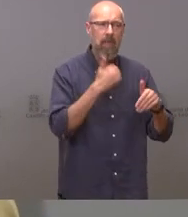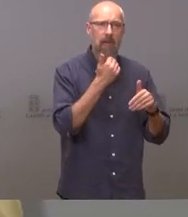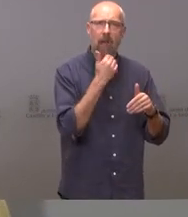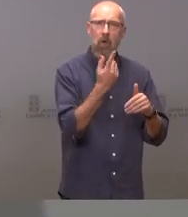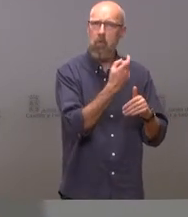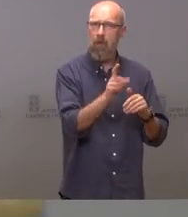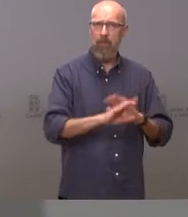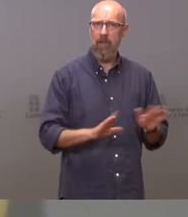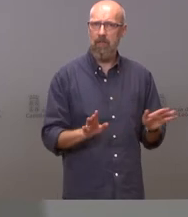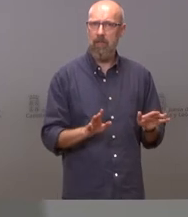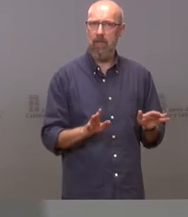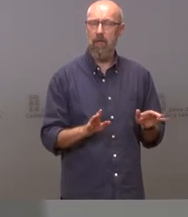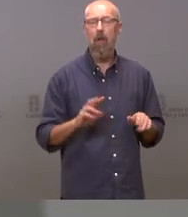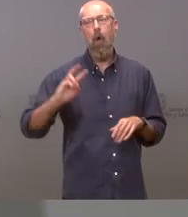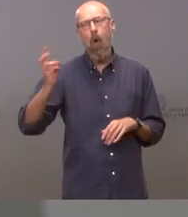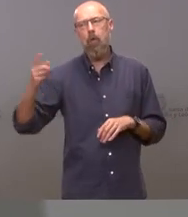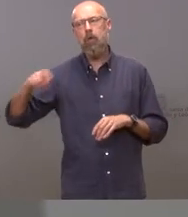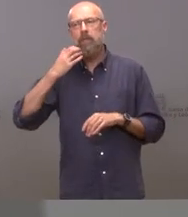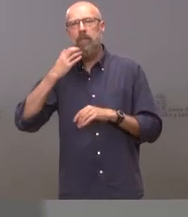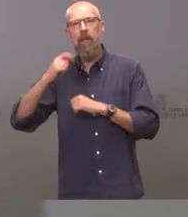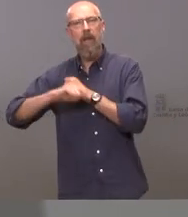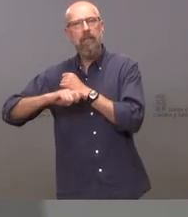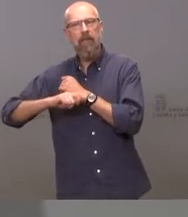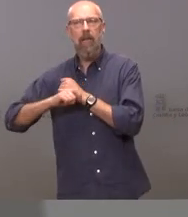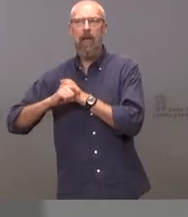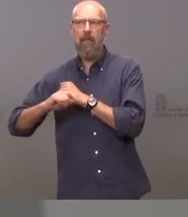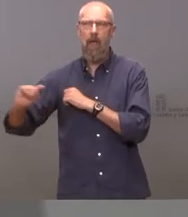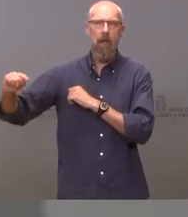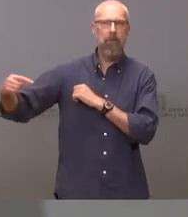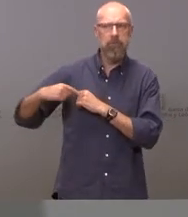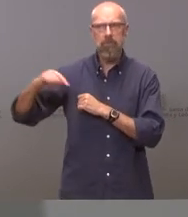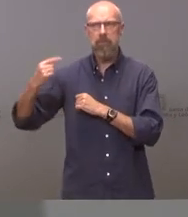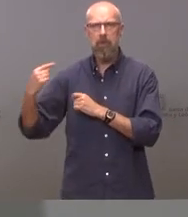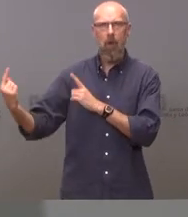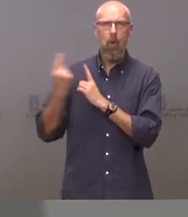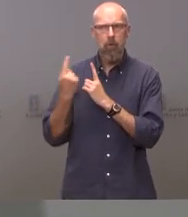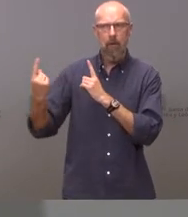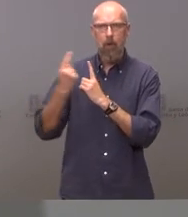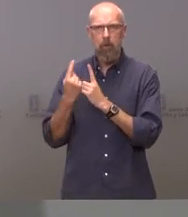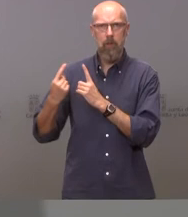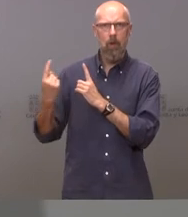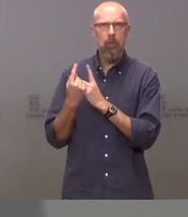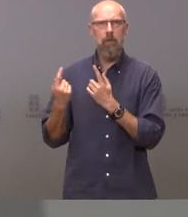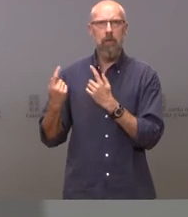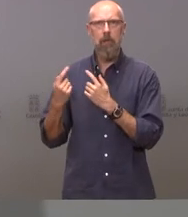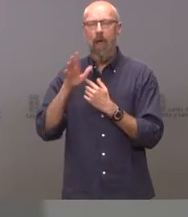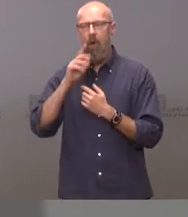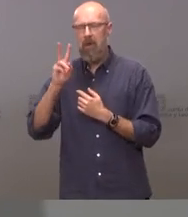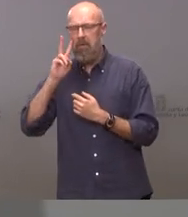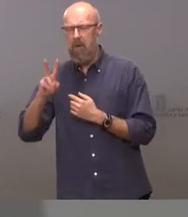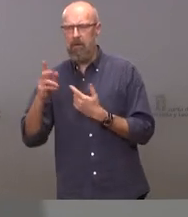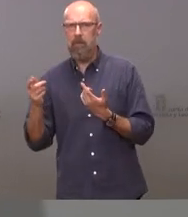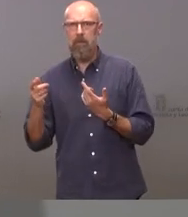es quien después de una estrategia de desgaste continuado de descalificación continuada ve como